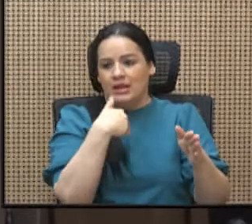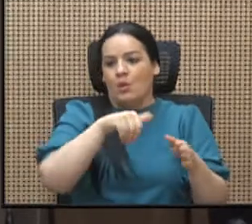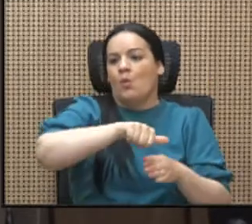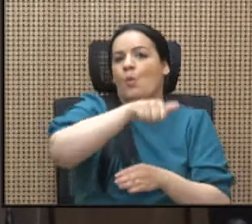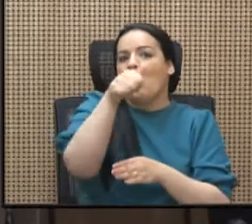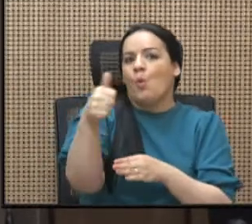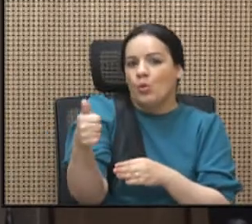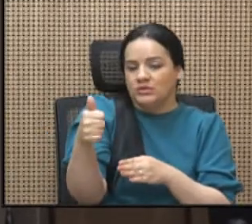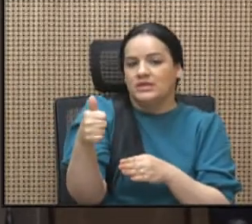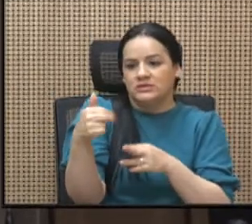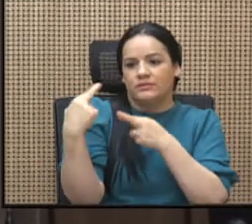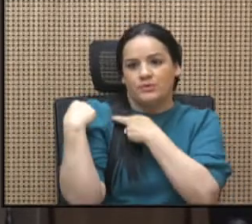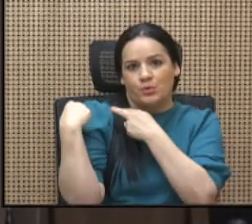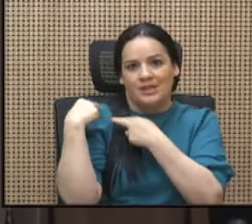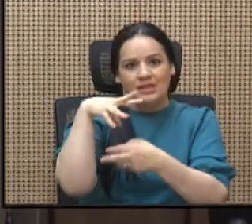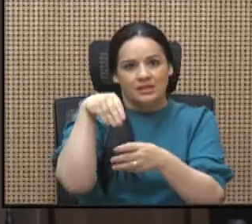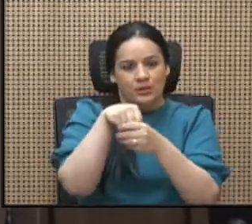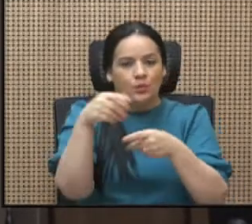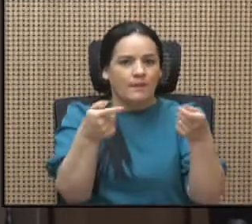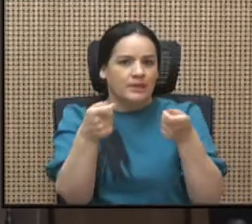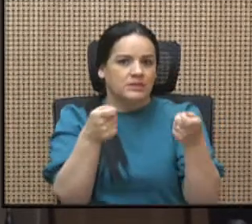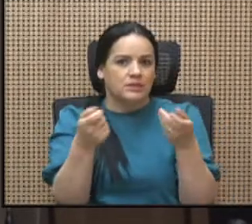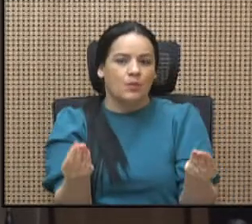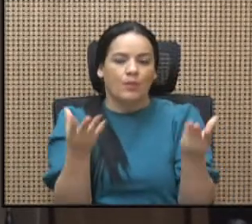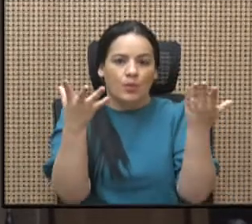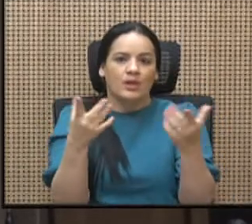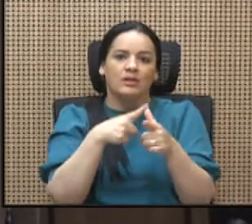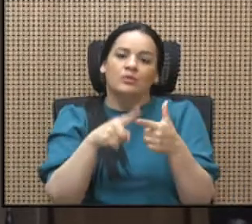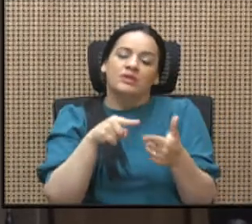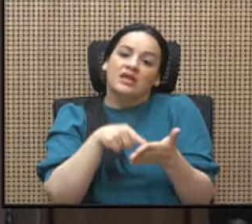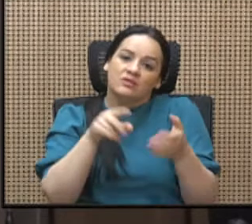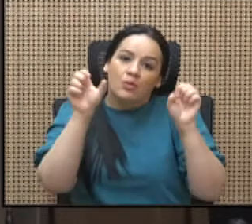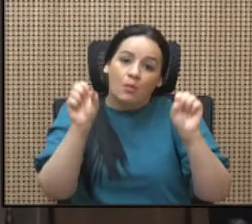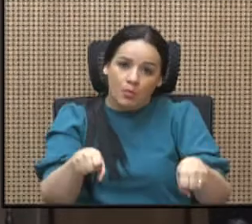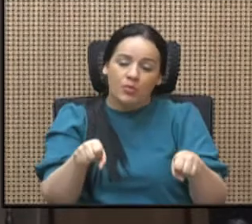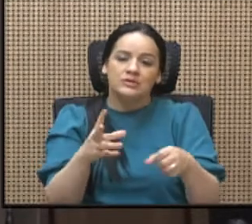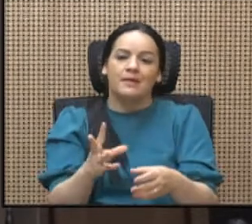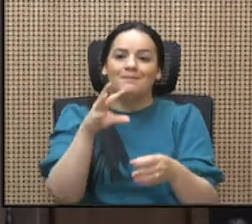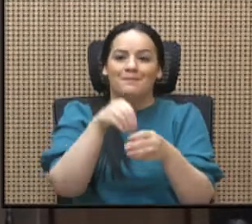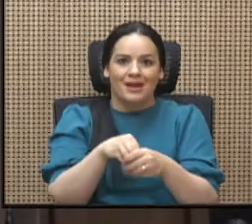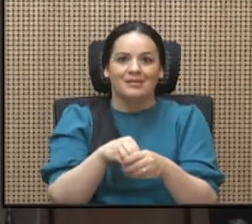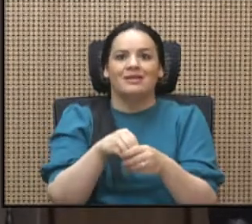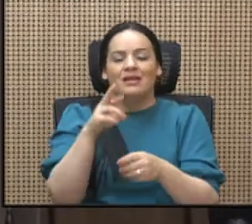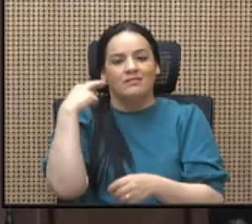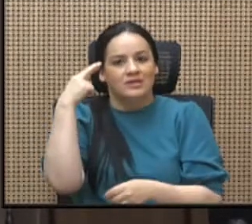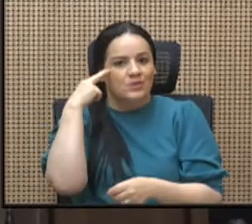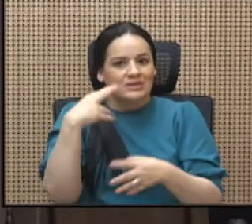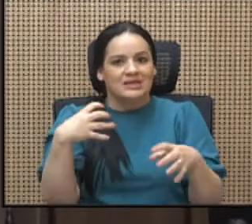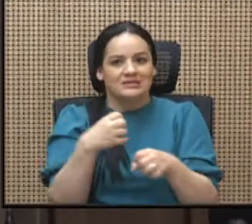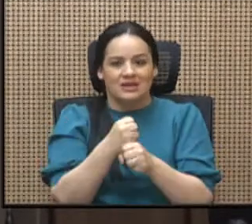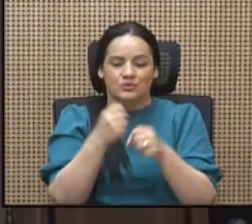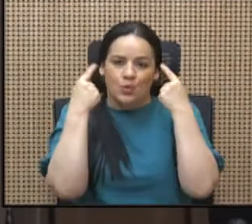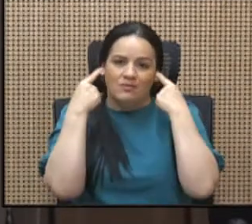sombreros dentro de la administración pública y que entonces esto pudo haber sido parte de las razones por las cuales se generó el